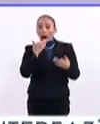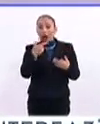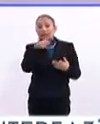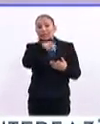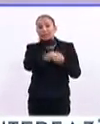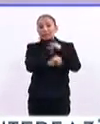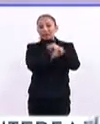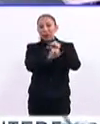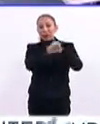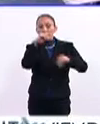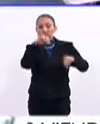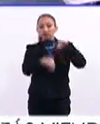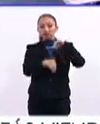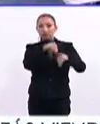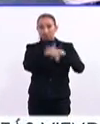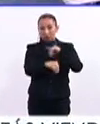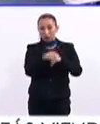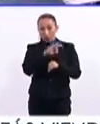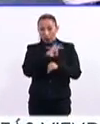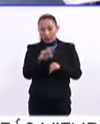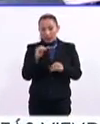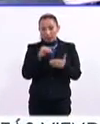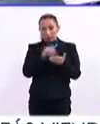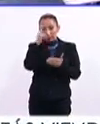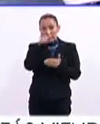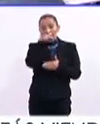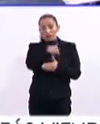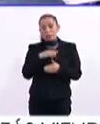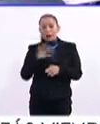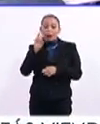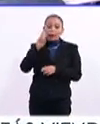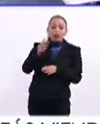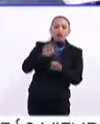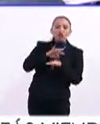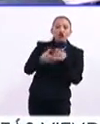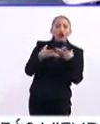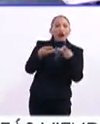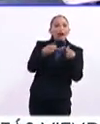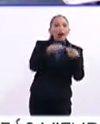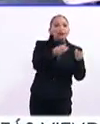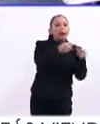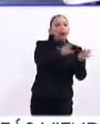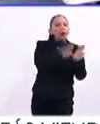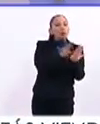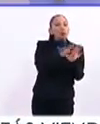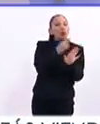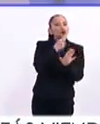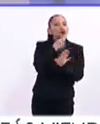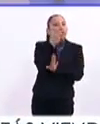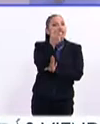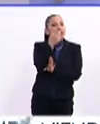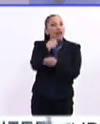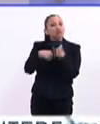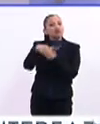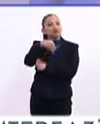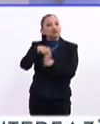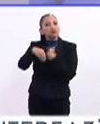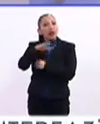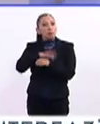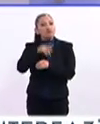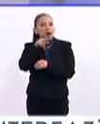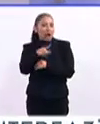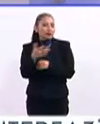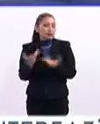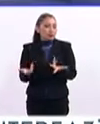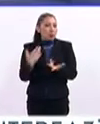plataforma en línea que se habilita para que ahí se pueda ver todos los movimientos y cómo se va utilizando, sobre todo es